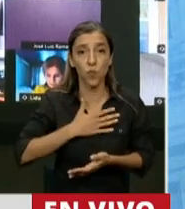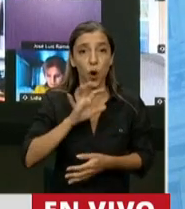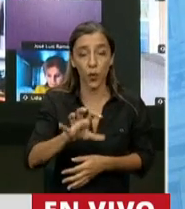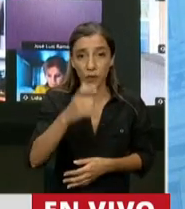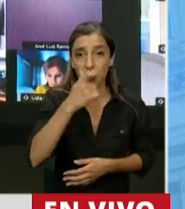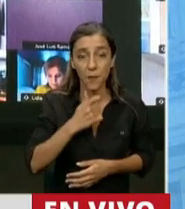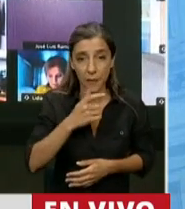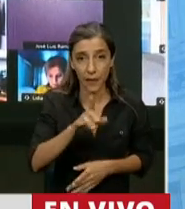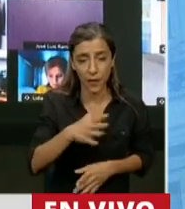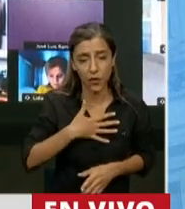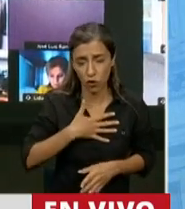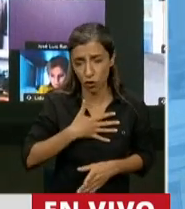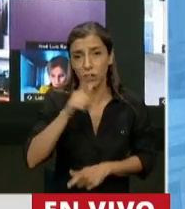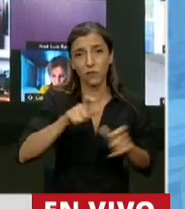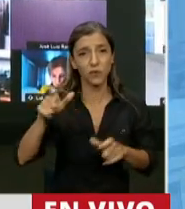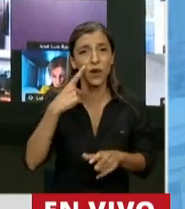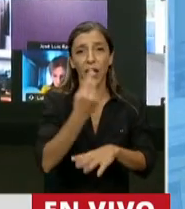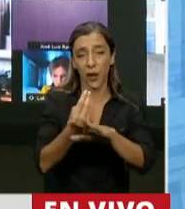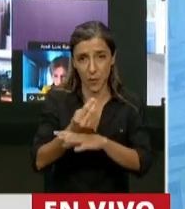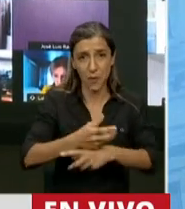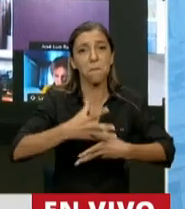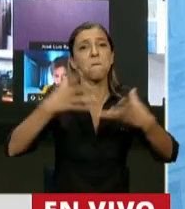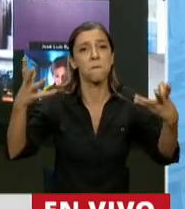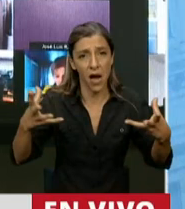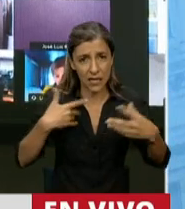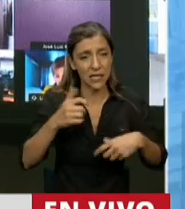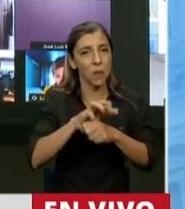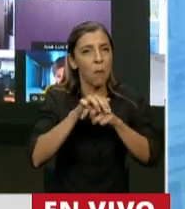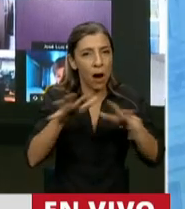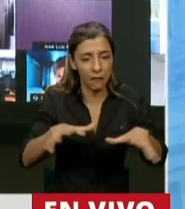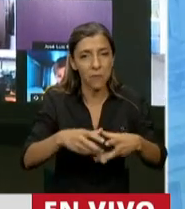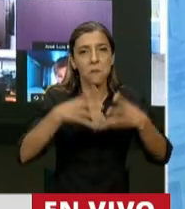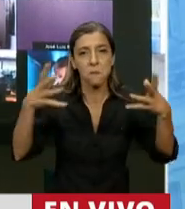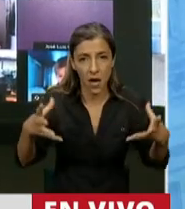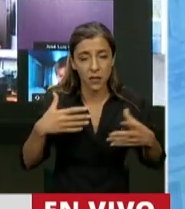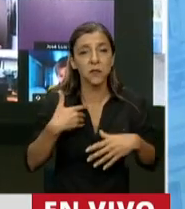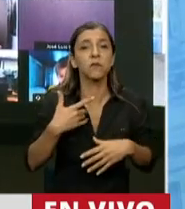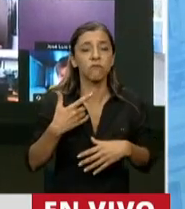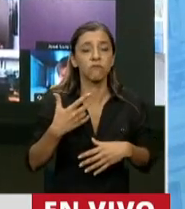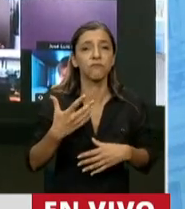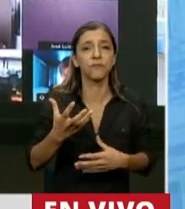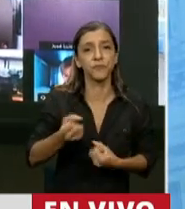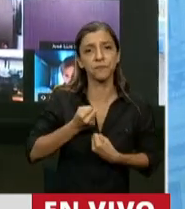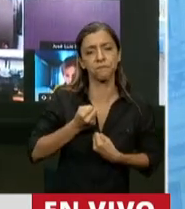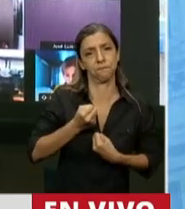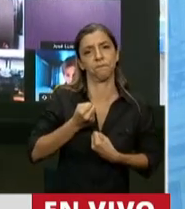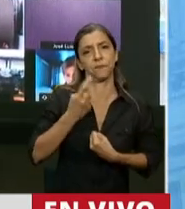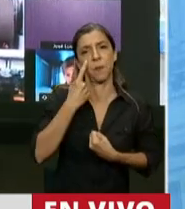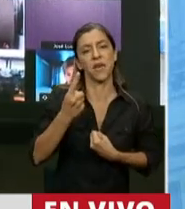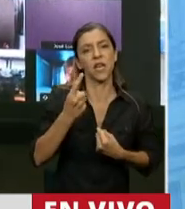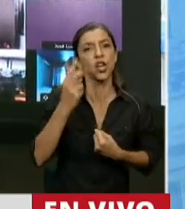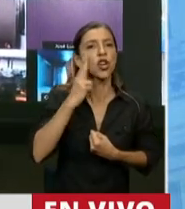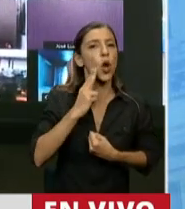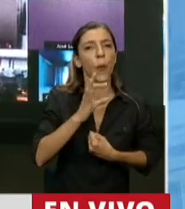población y quizás con mayor avance de la pandemia, recibía solamente 1.900 millones de pesos.